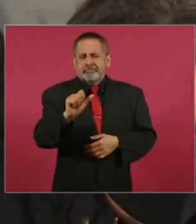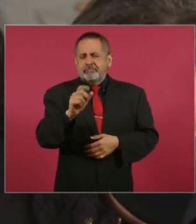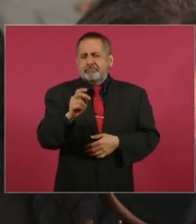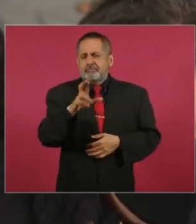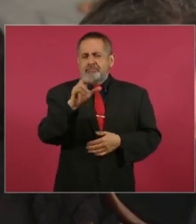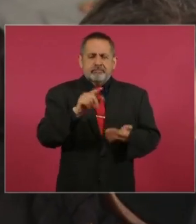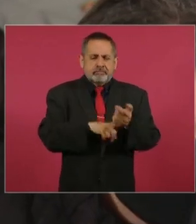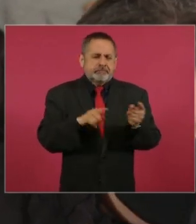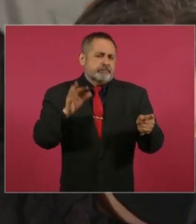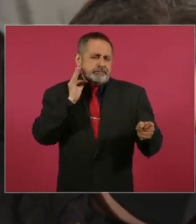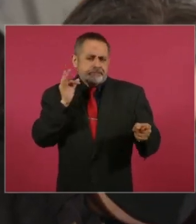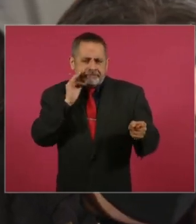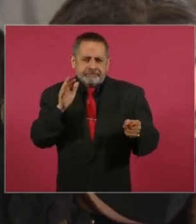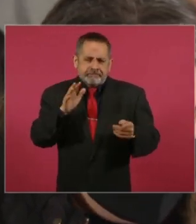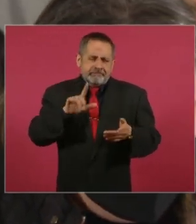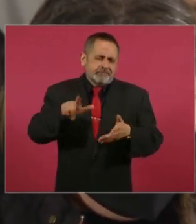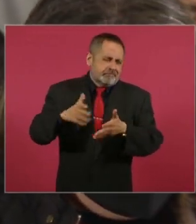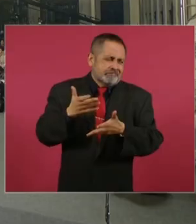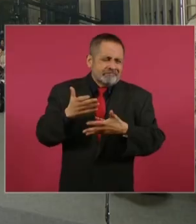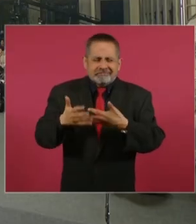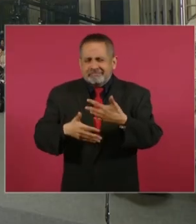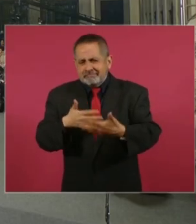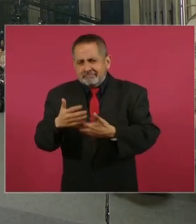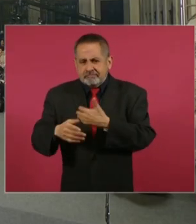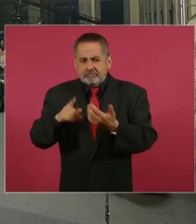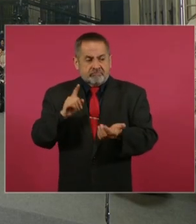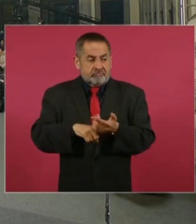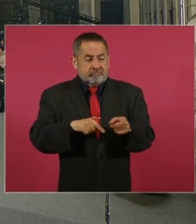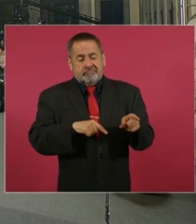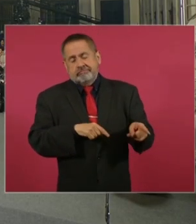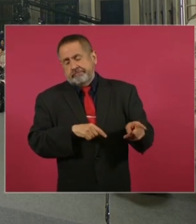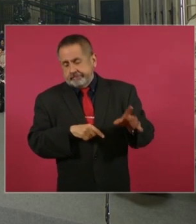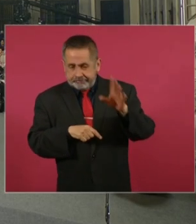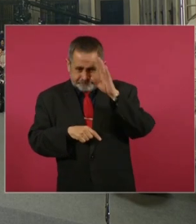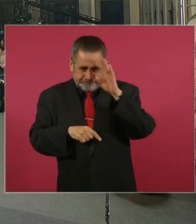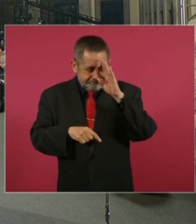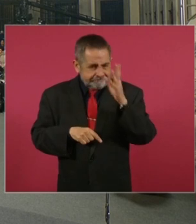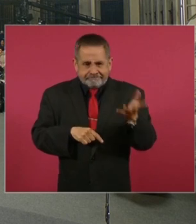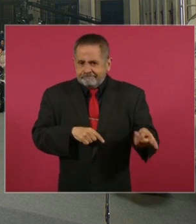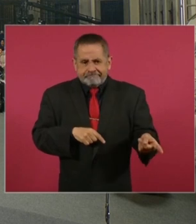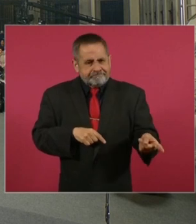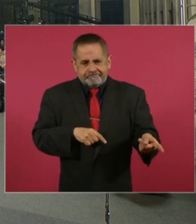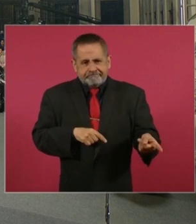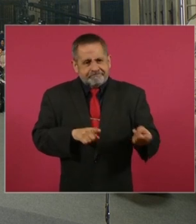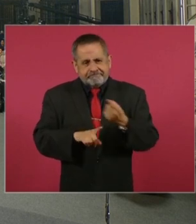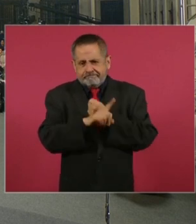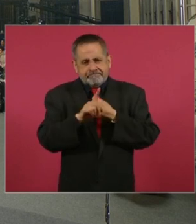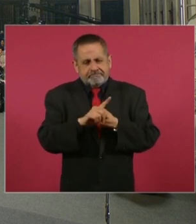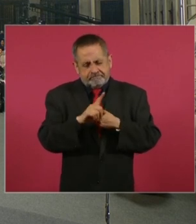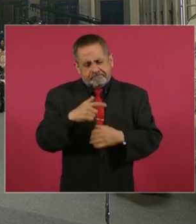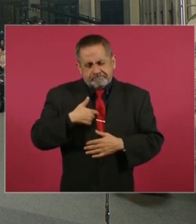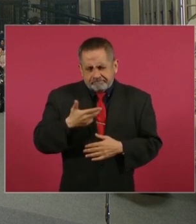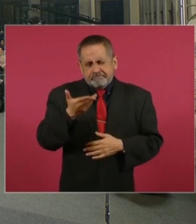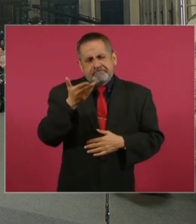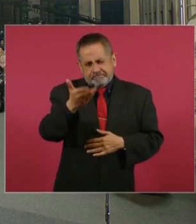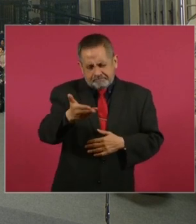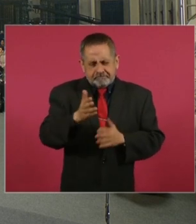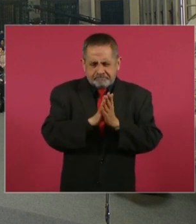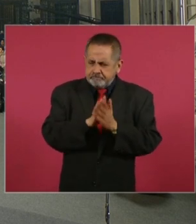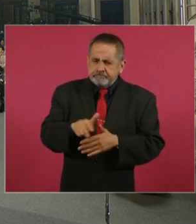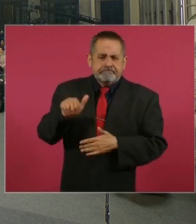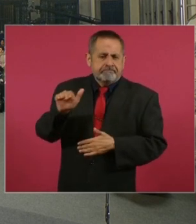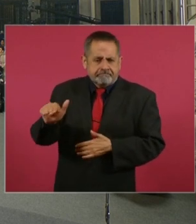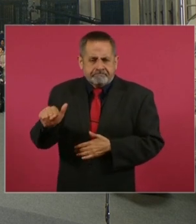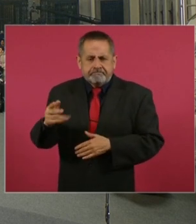Fiscalía, como siempre, se empantanó o ha de ser muy grande el elefantote, que no se avanza en ese tema. Yo le quiero pedir por su conducto